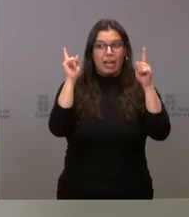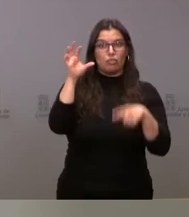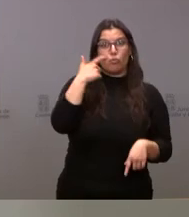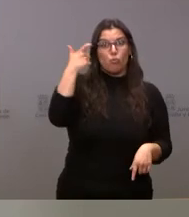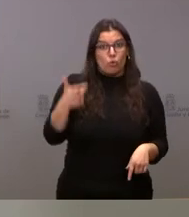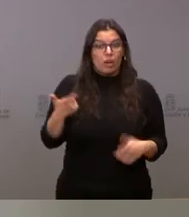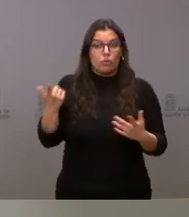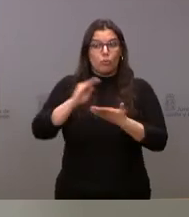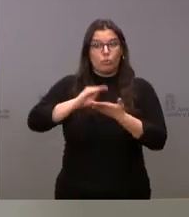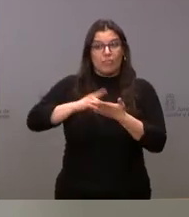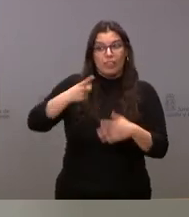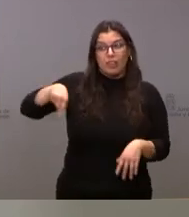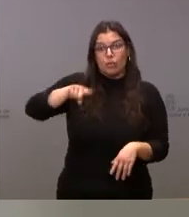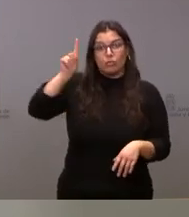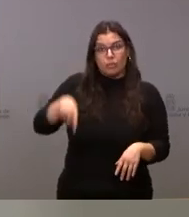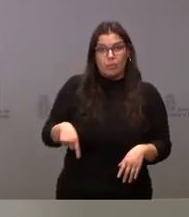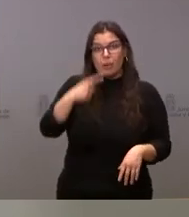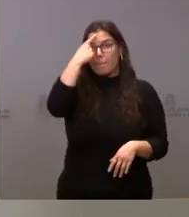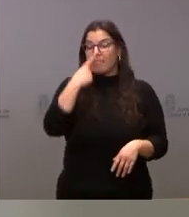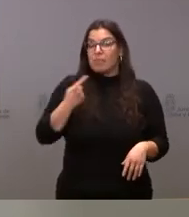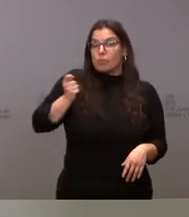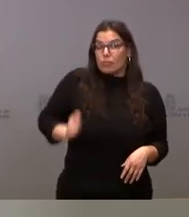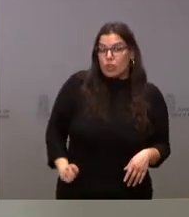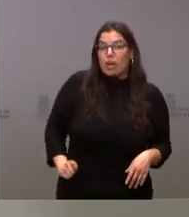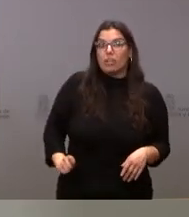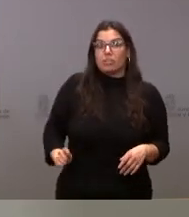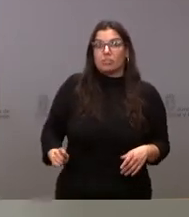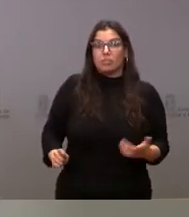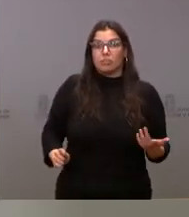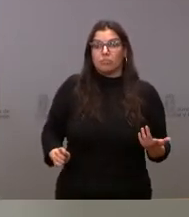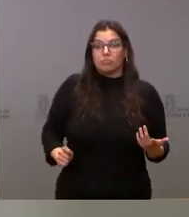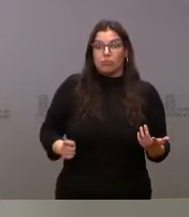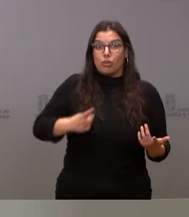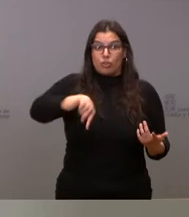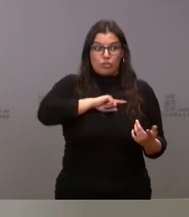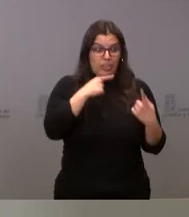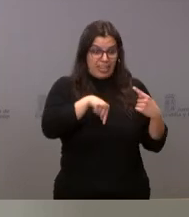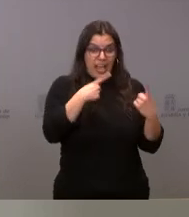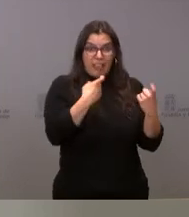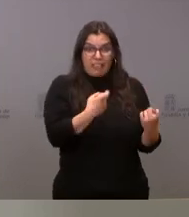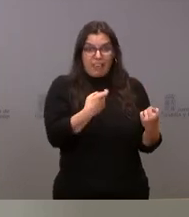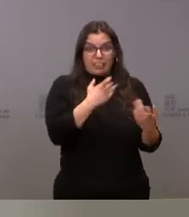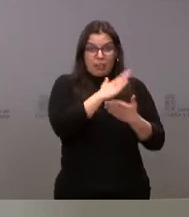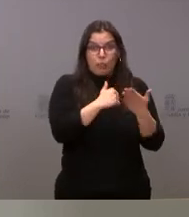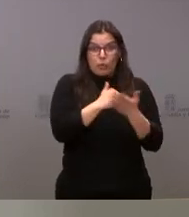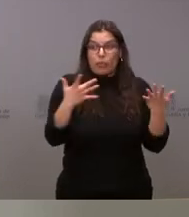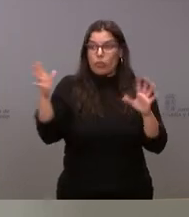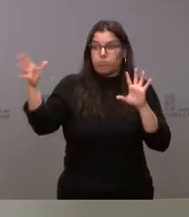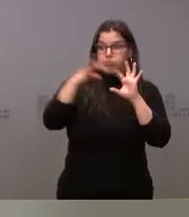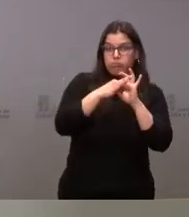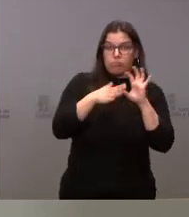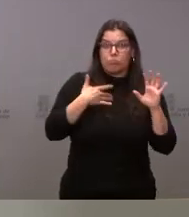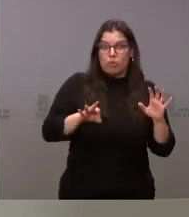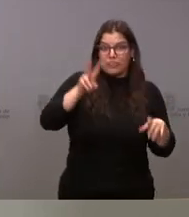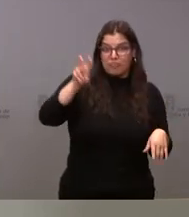que muchas de ellas, a su vez, son perfiles profesionales de los cuales tenemos necesidad en nuestra comunidad autónoma y, por tanto, en algunos